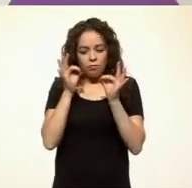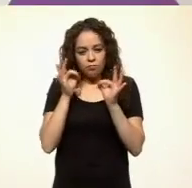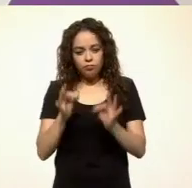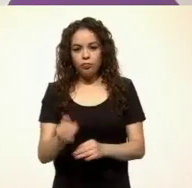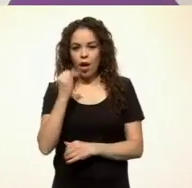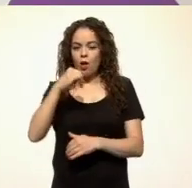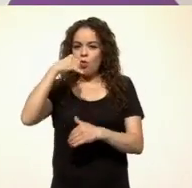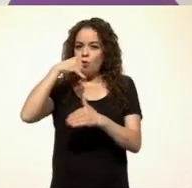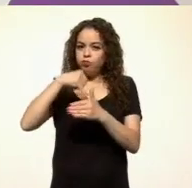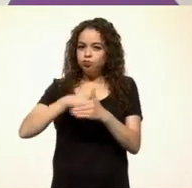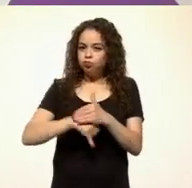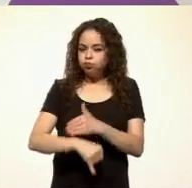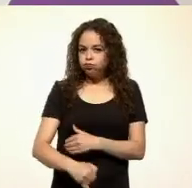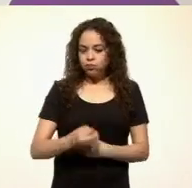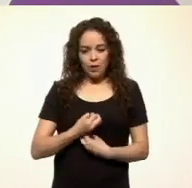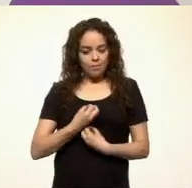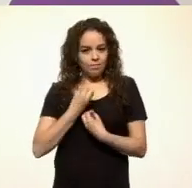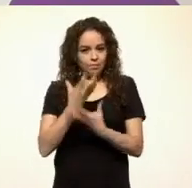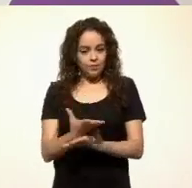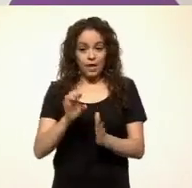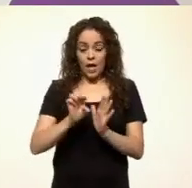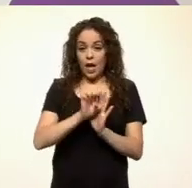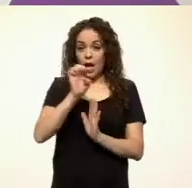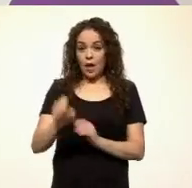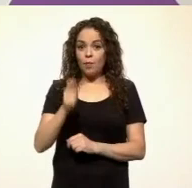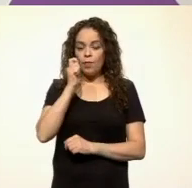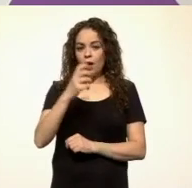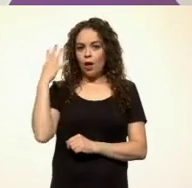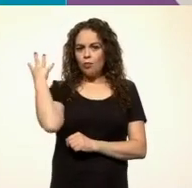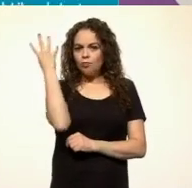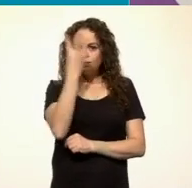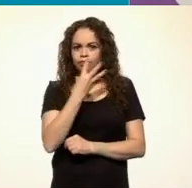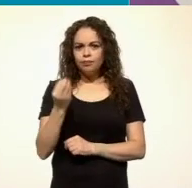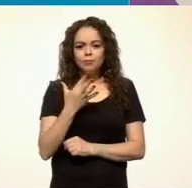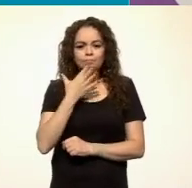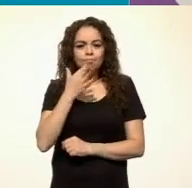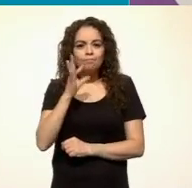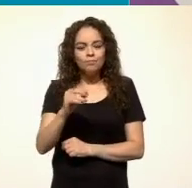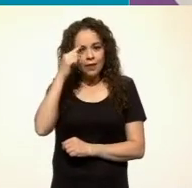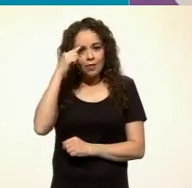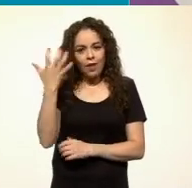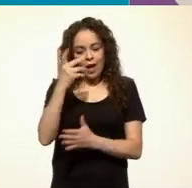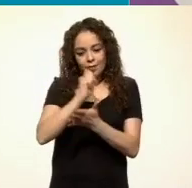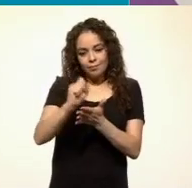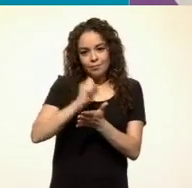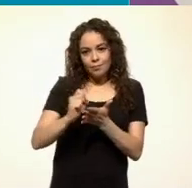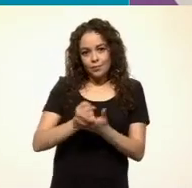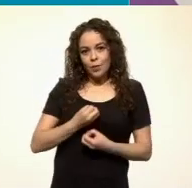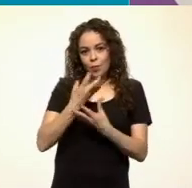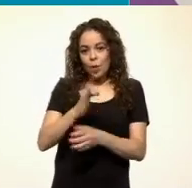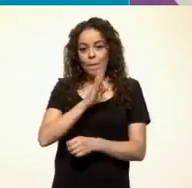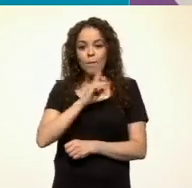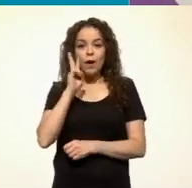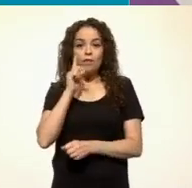Un ejemplo de la belleza y sencillez con la que escriben los poetas lo encontramos en el